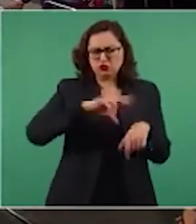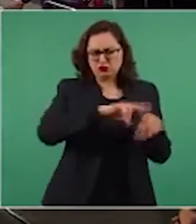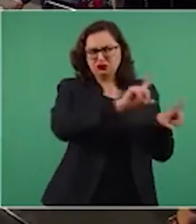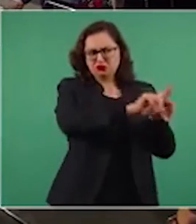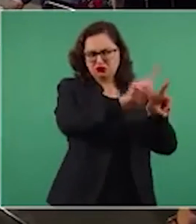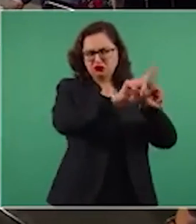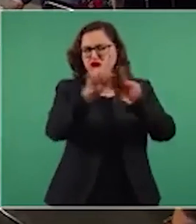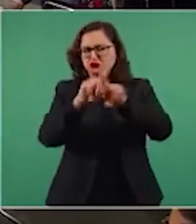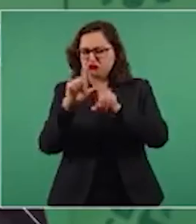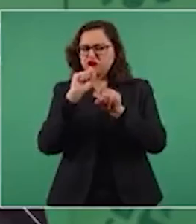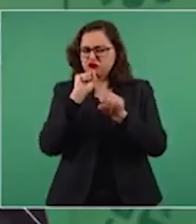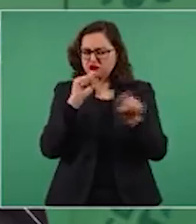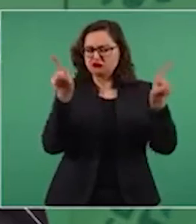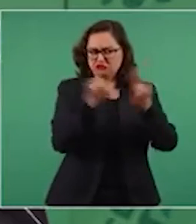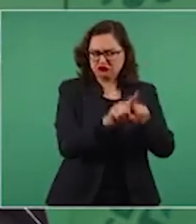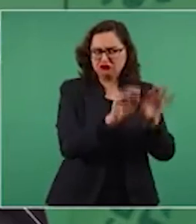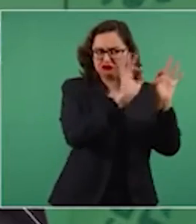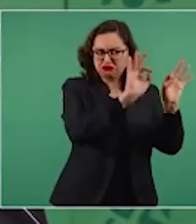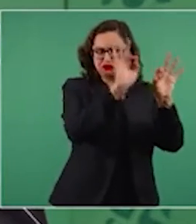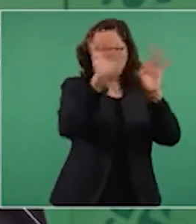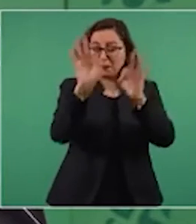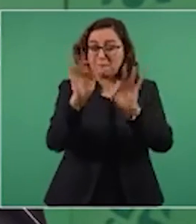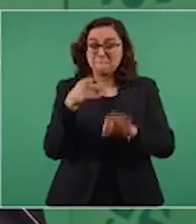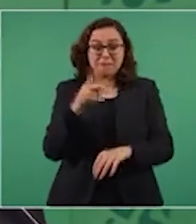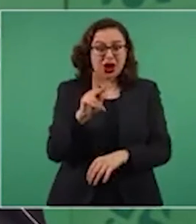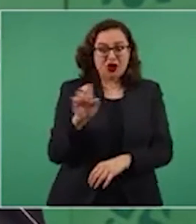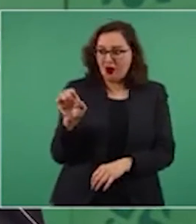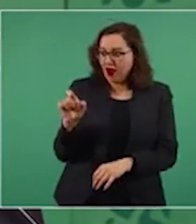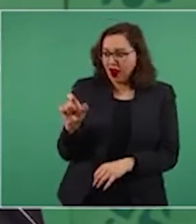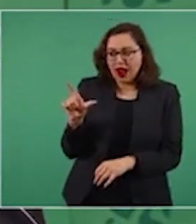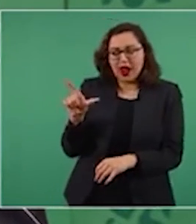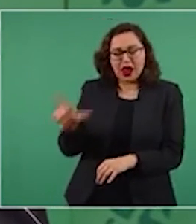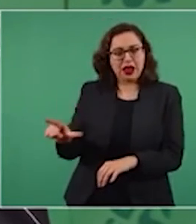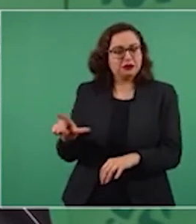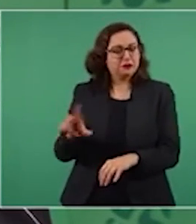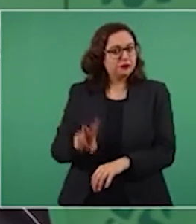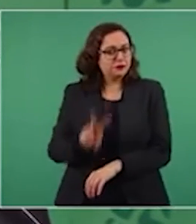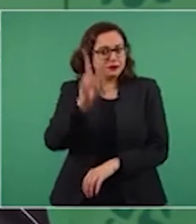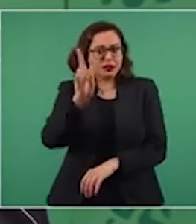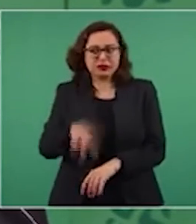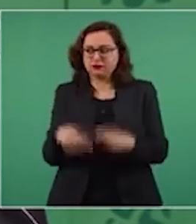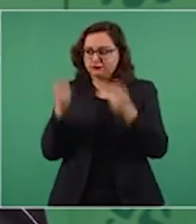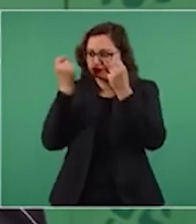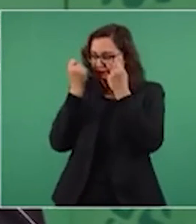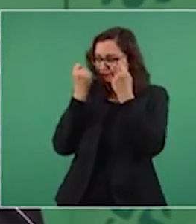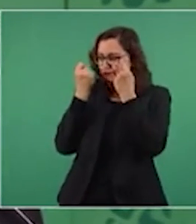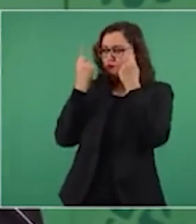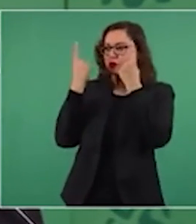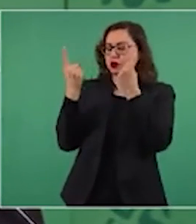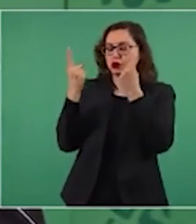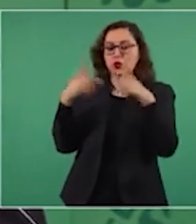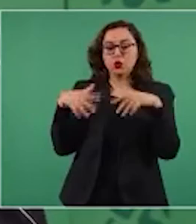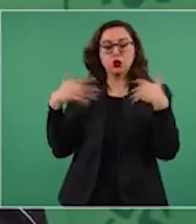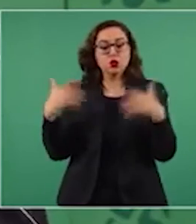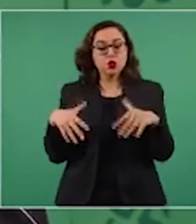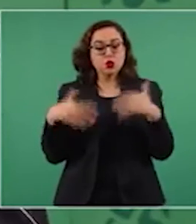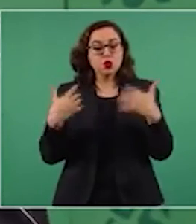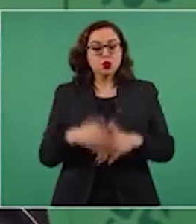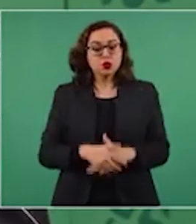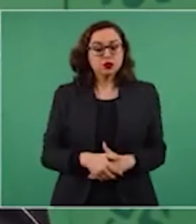evidente, es de dominio público,